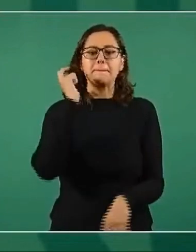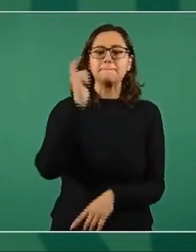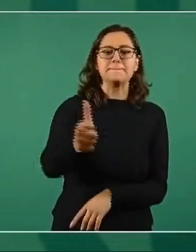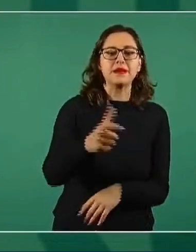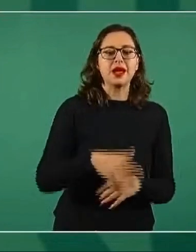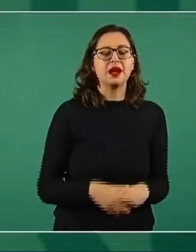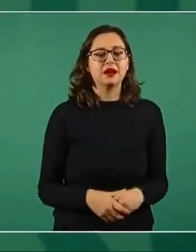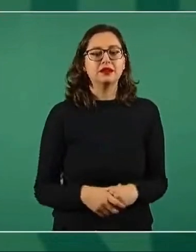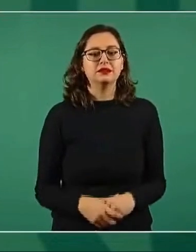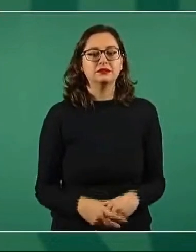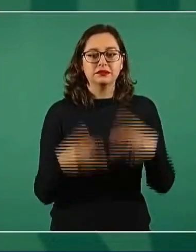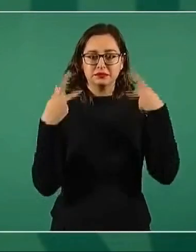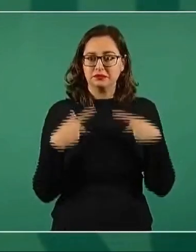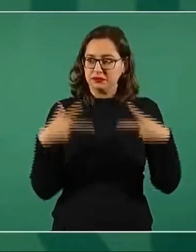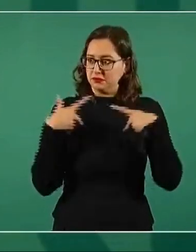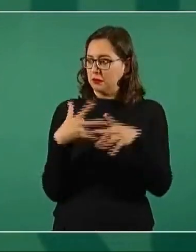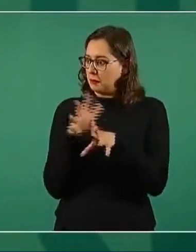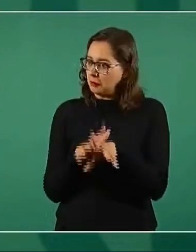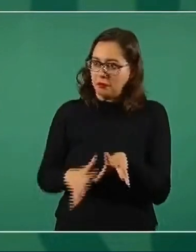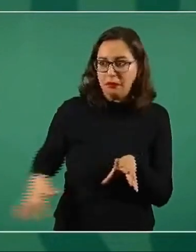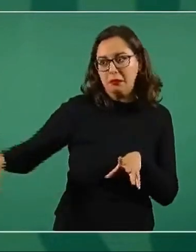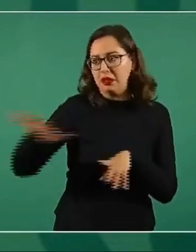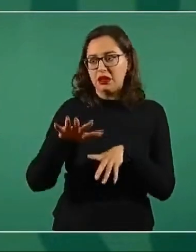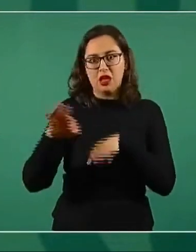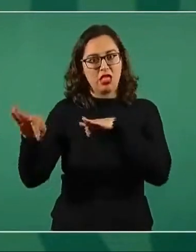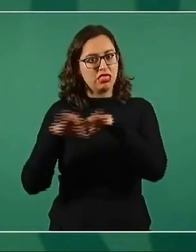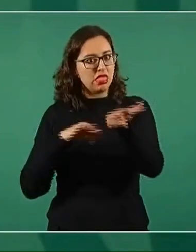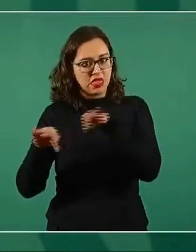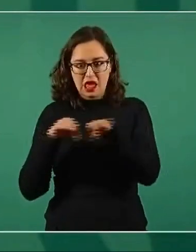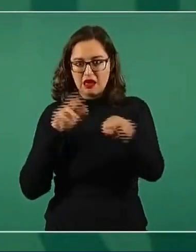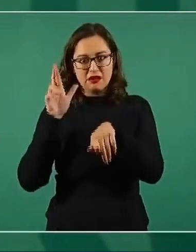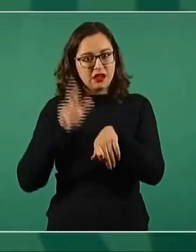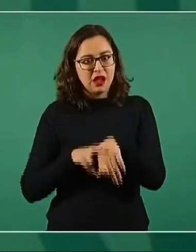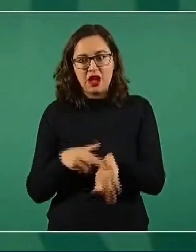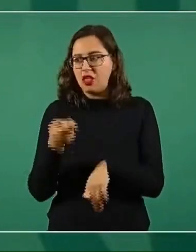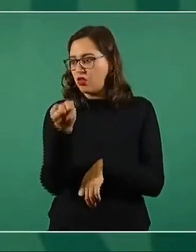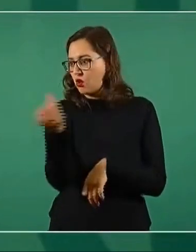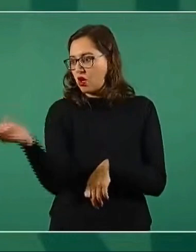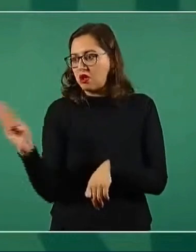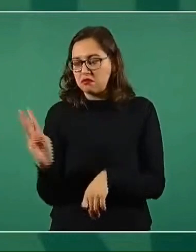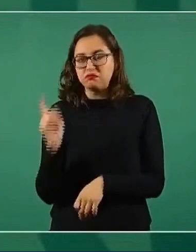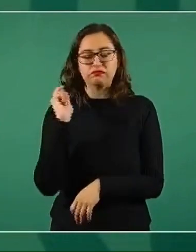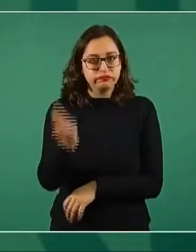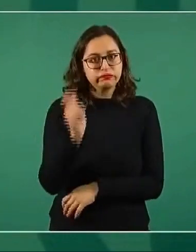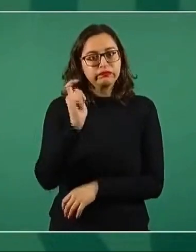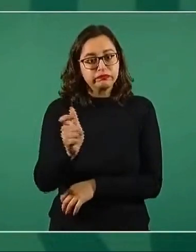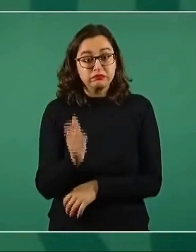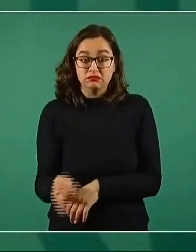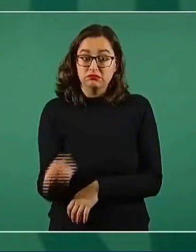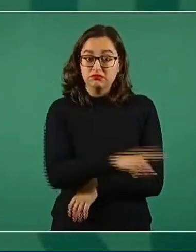que los de mero son arriba,